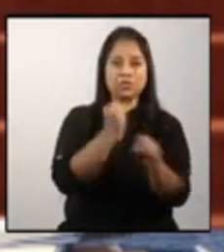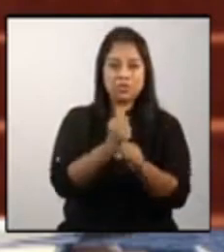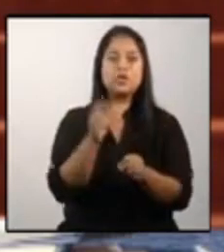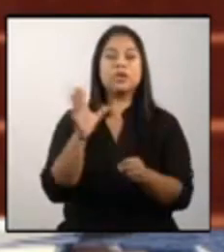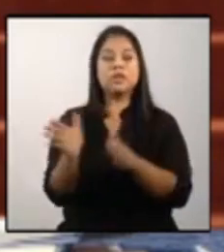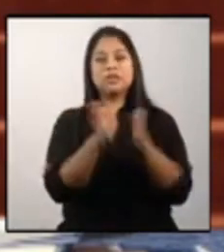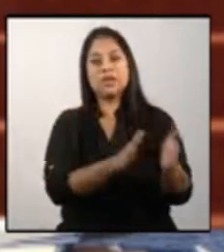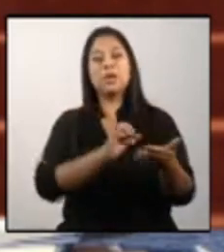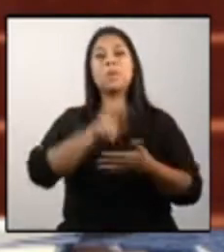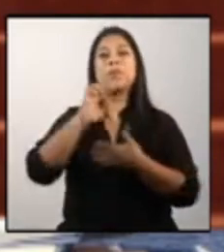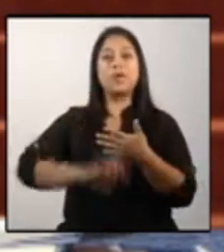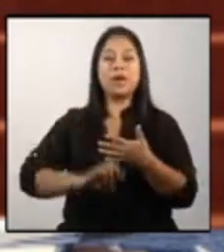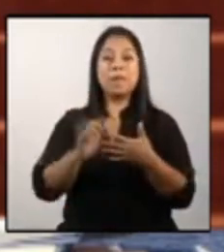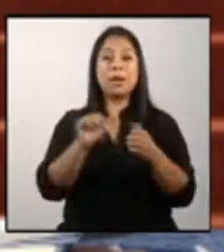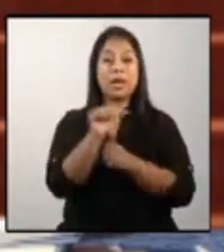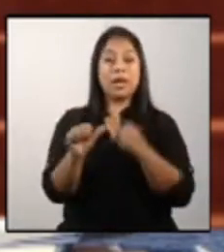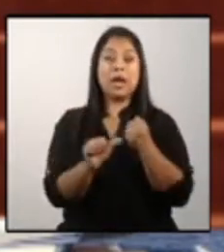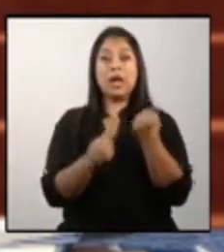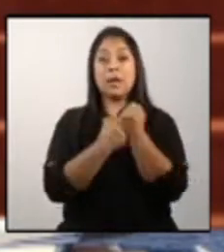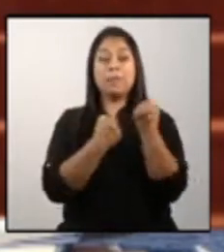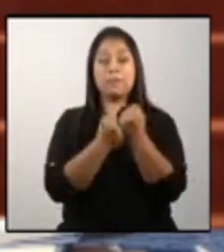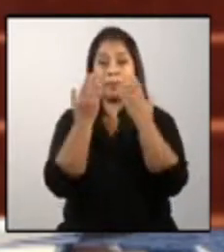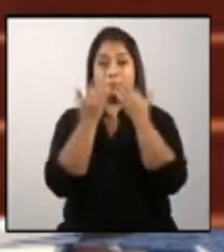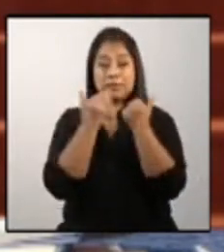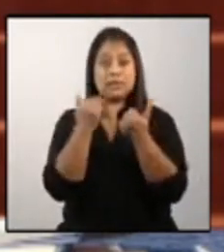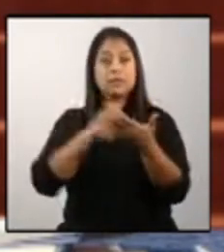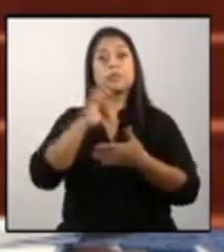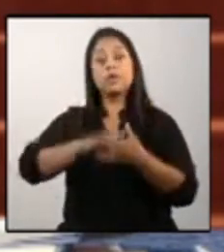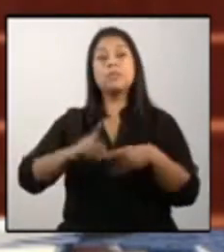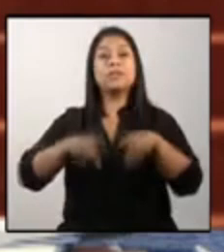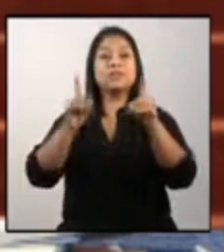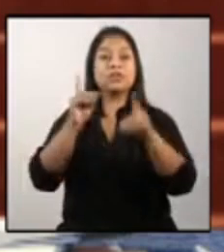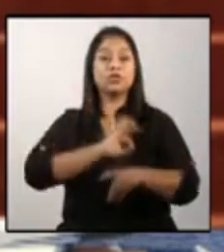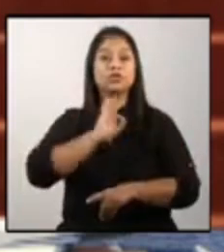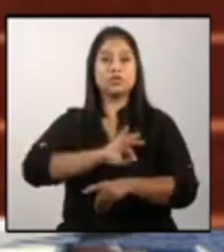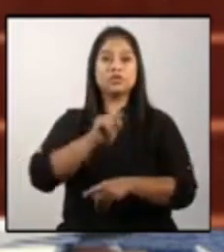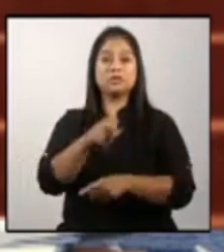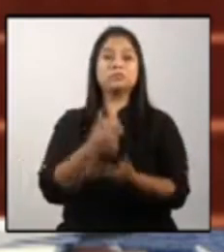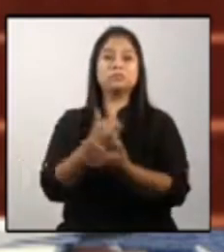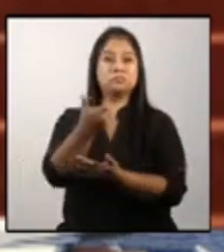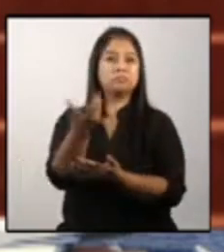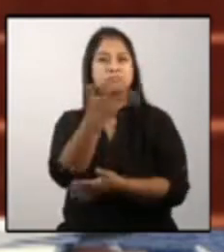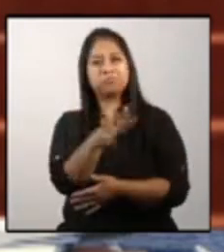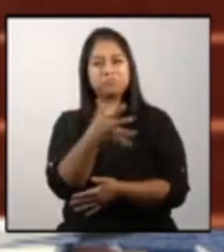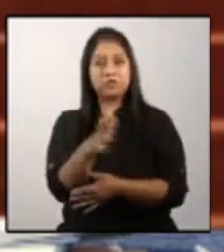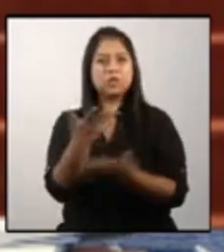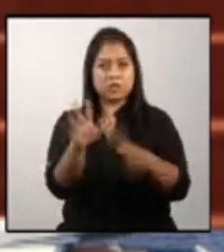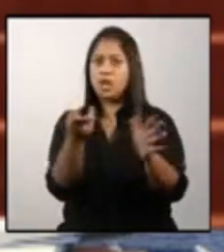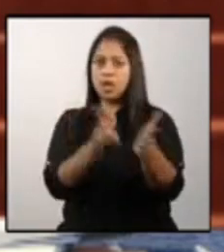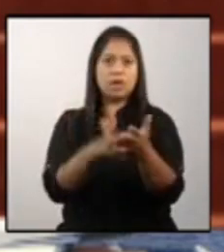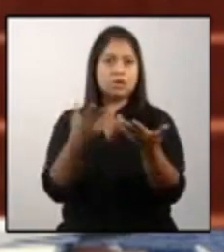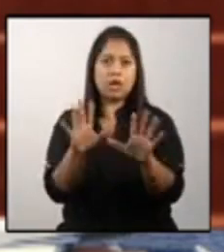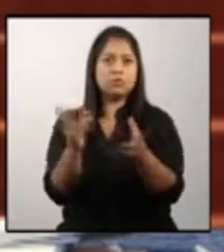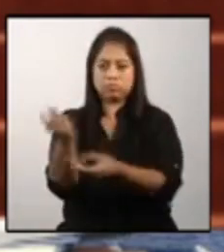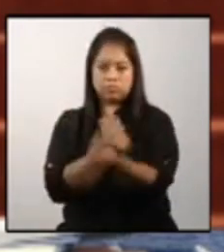el programa de suplemento alimenticio del programa de desarrollo social que nos va a costar alrededor y ya está hecho a las